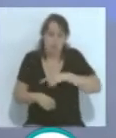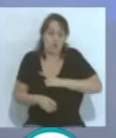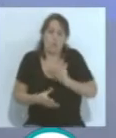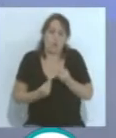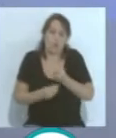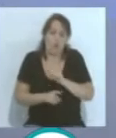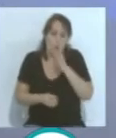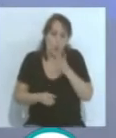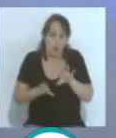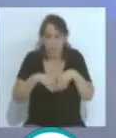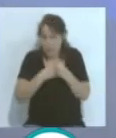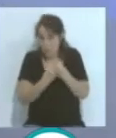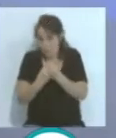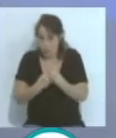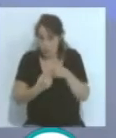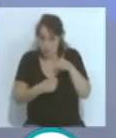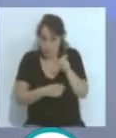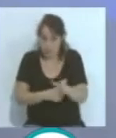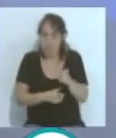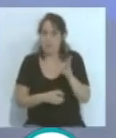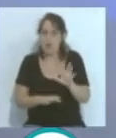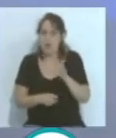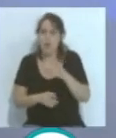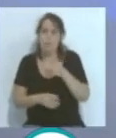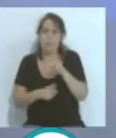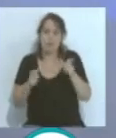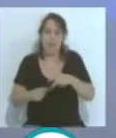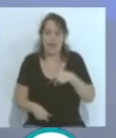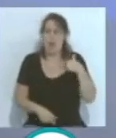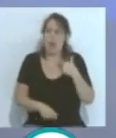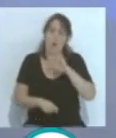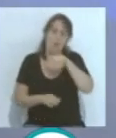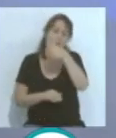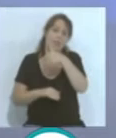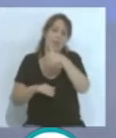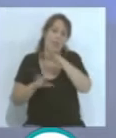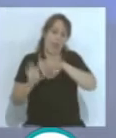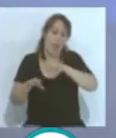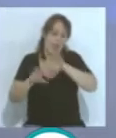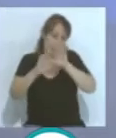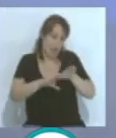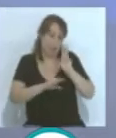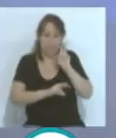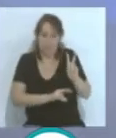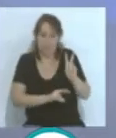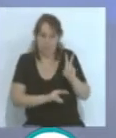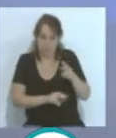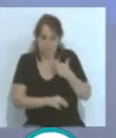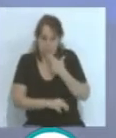con él, pero la gente en general y sobre todo los aficionados de fuera de Cádiz lo veían como un bicho raro,